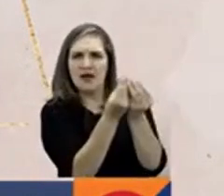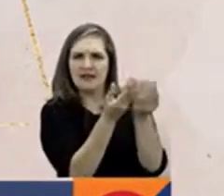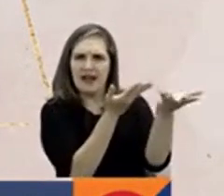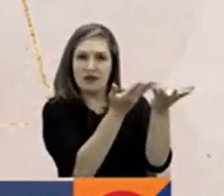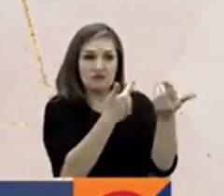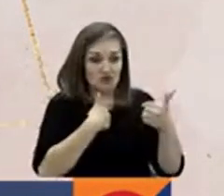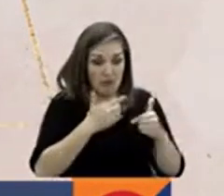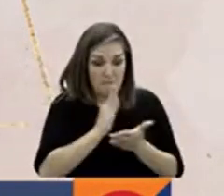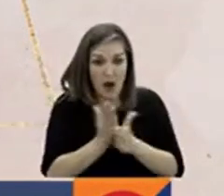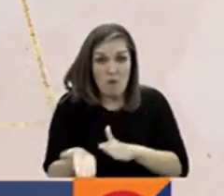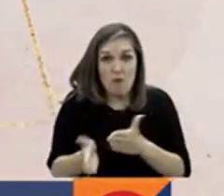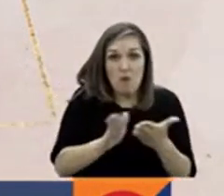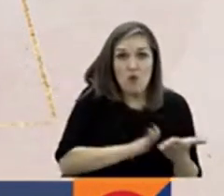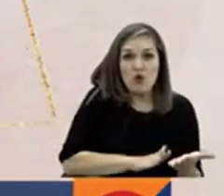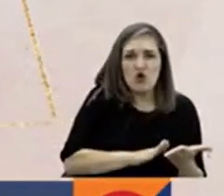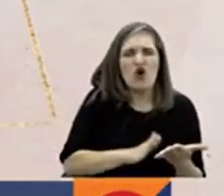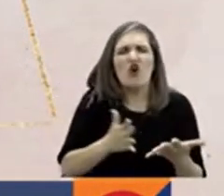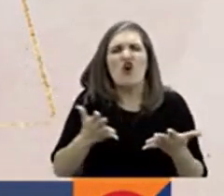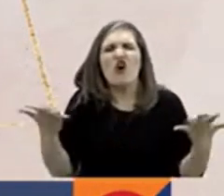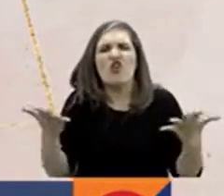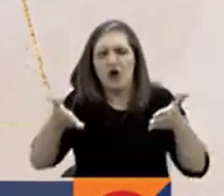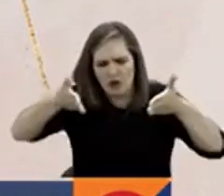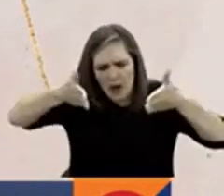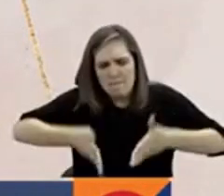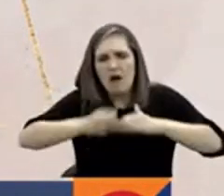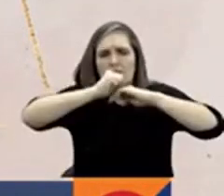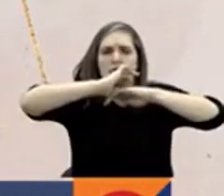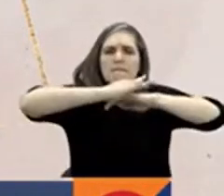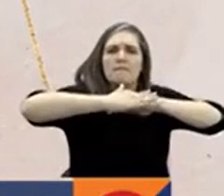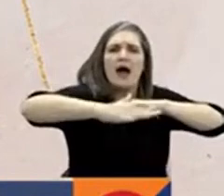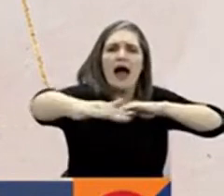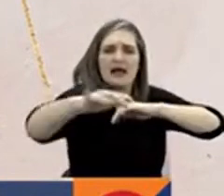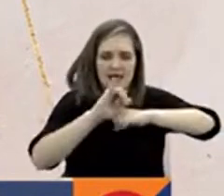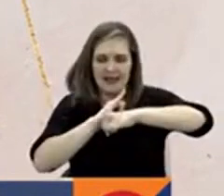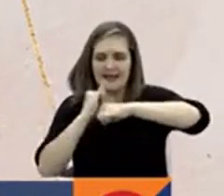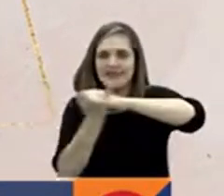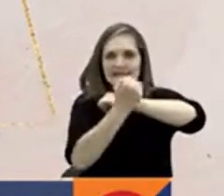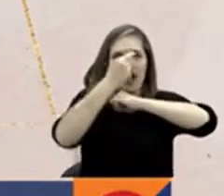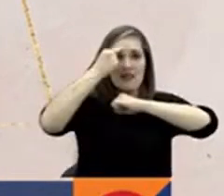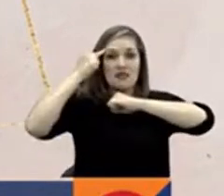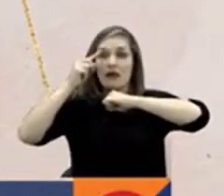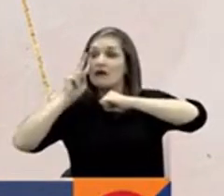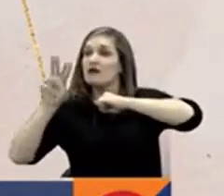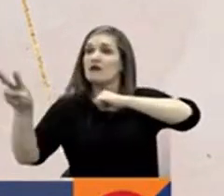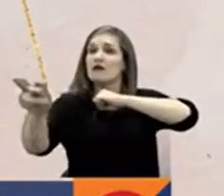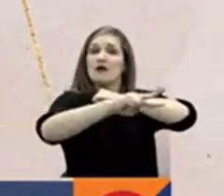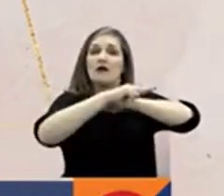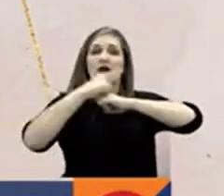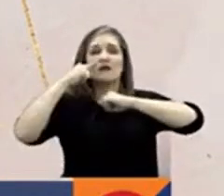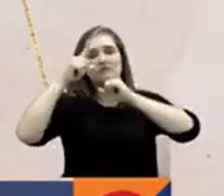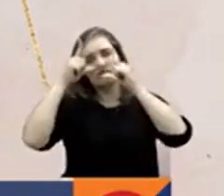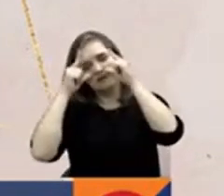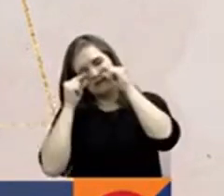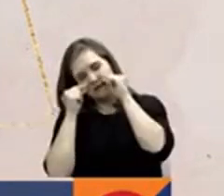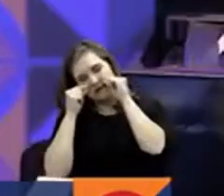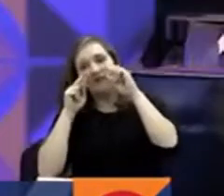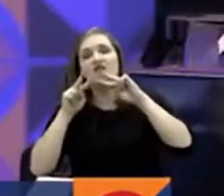frente al mar que conozco a cada área rugosa de piedras y de olas que mis ojos perdidos no volverán a ver.